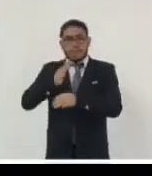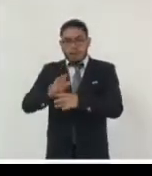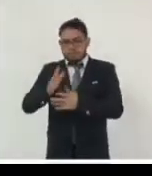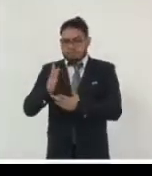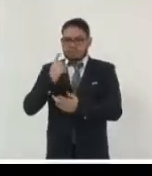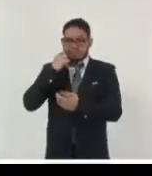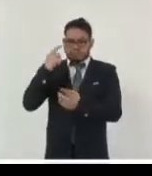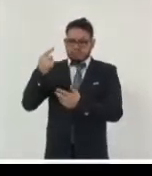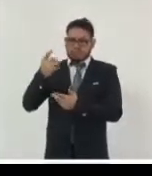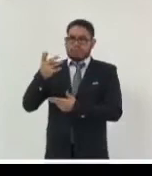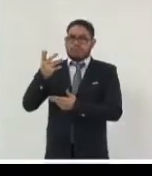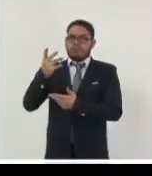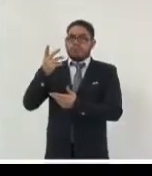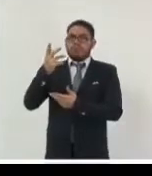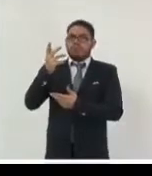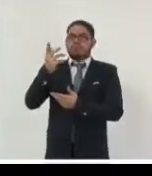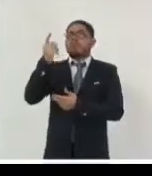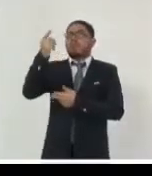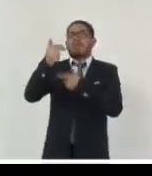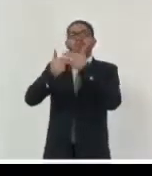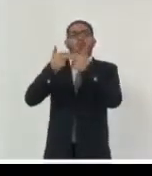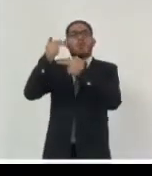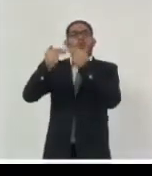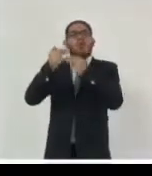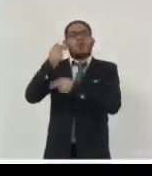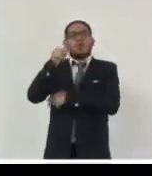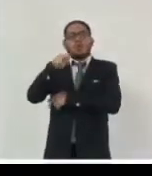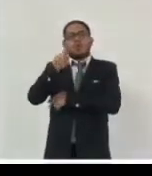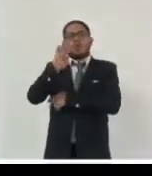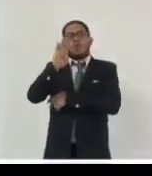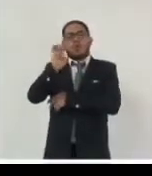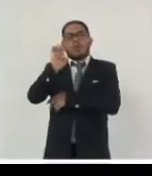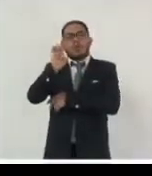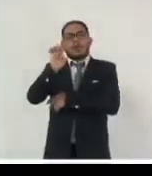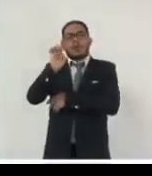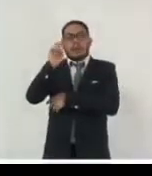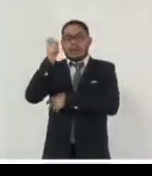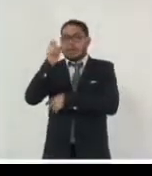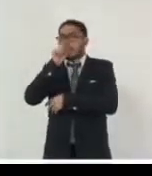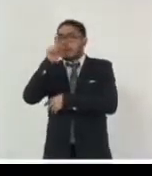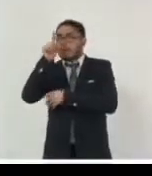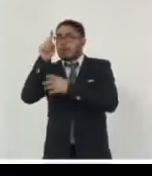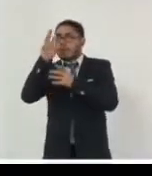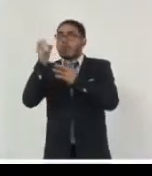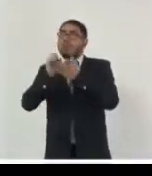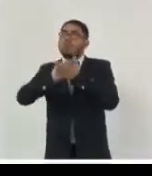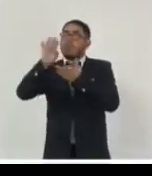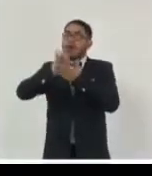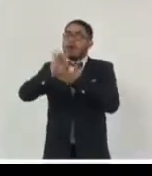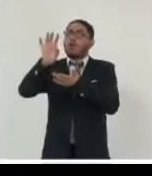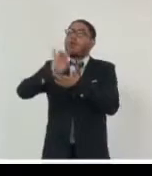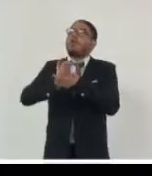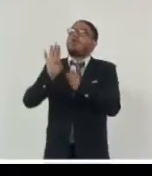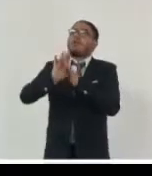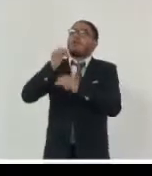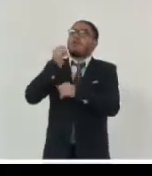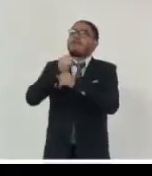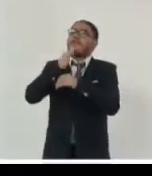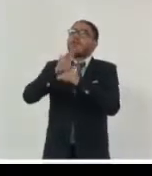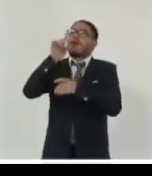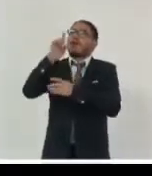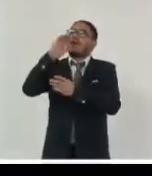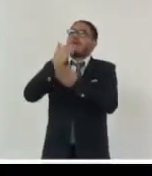si se quiere que están capaces de documentar ¿no? esta información